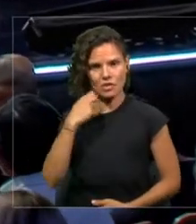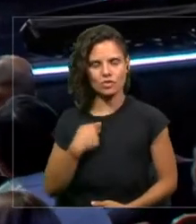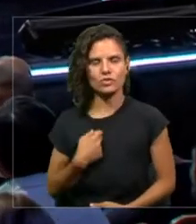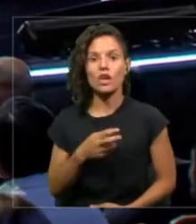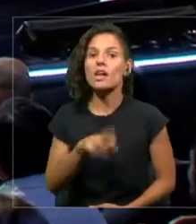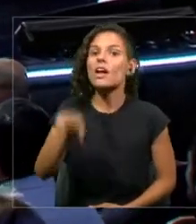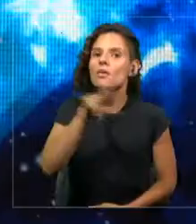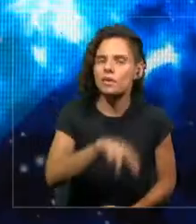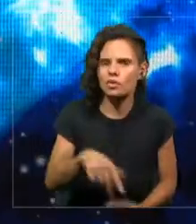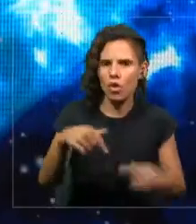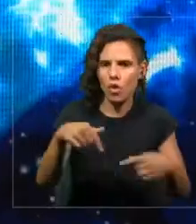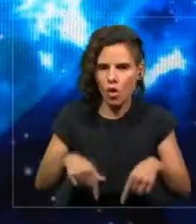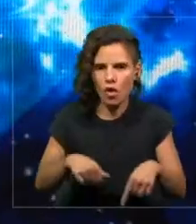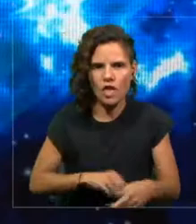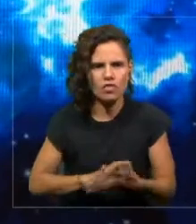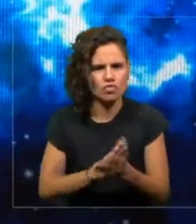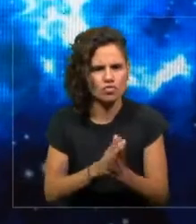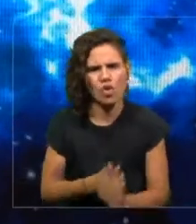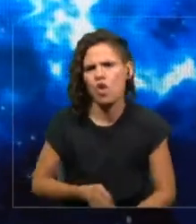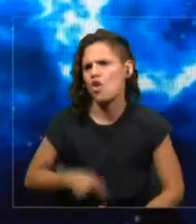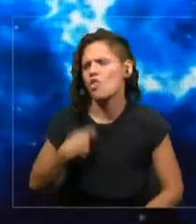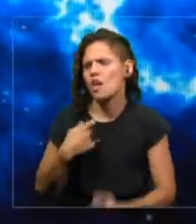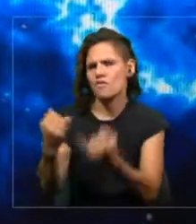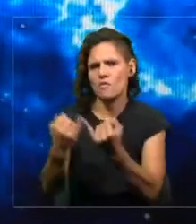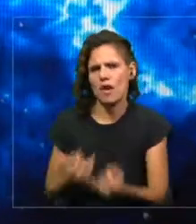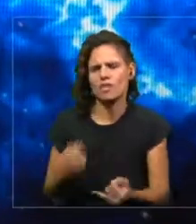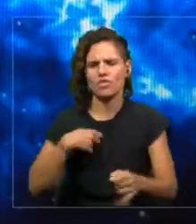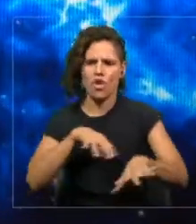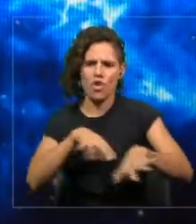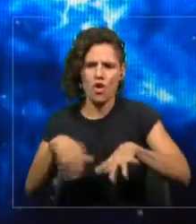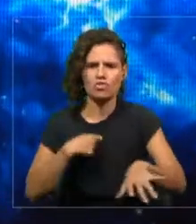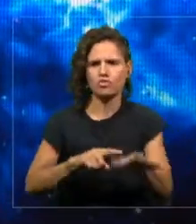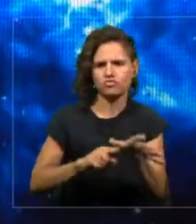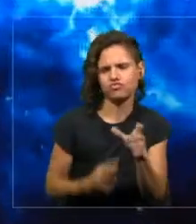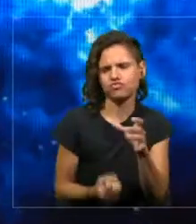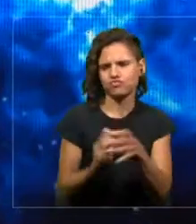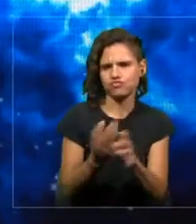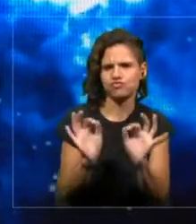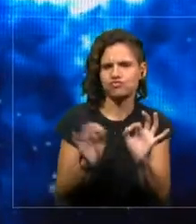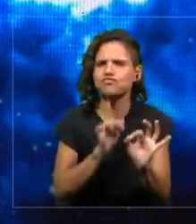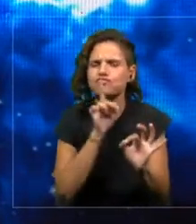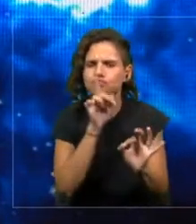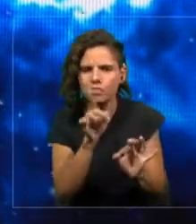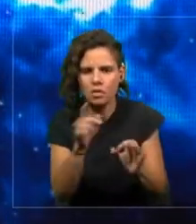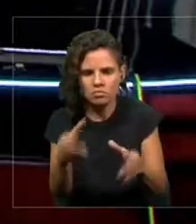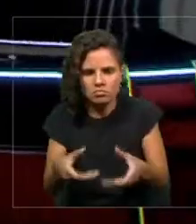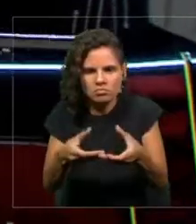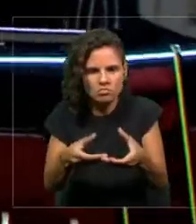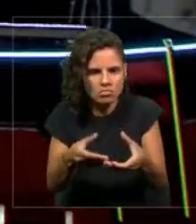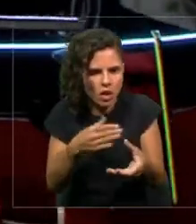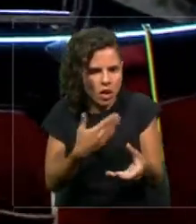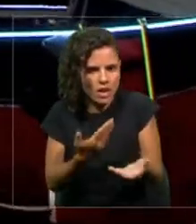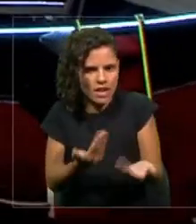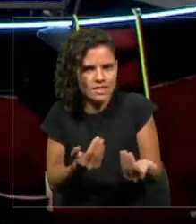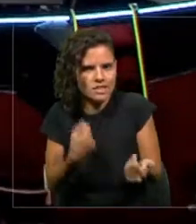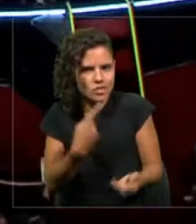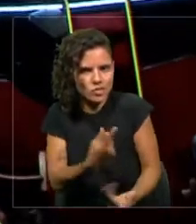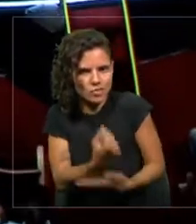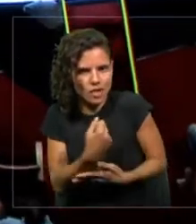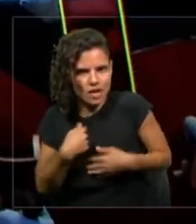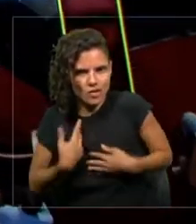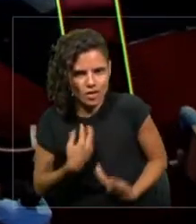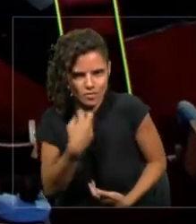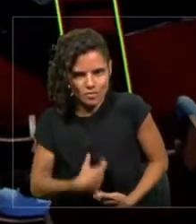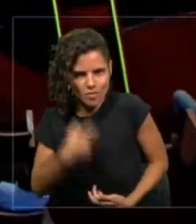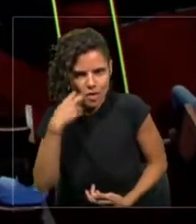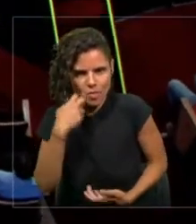esta cantidad de procesadores y de información si no tiene un beneficio puntual y tácito al humano. Aquí hay algunos de los